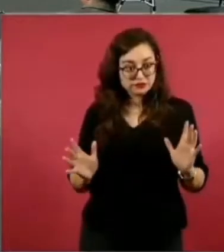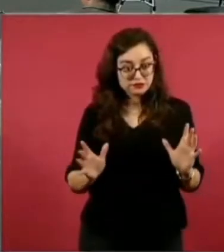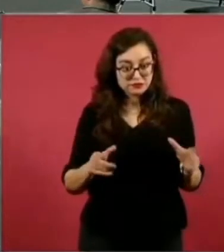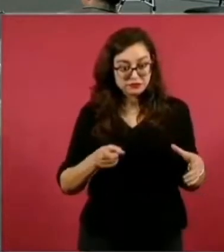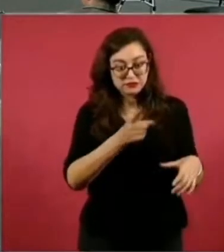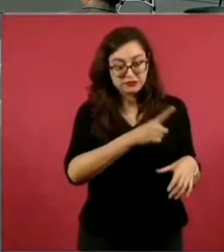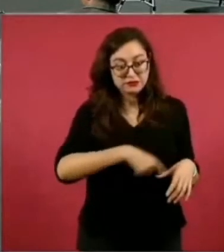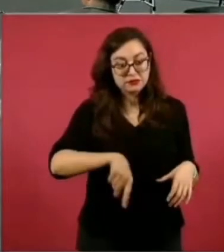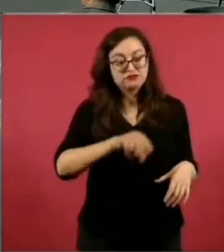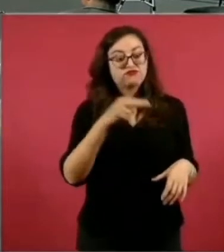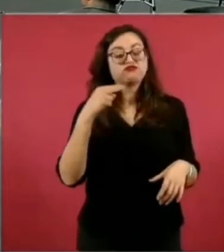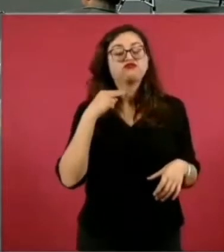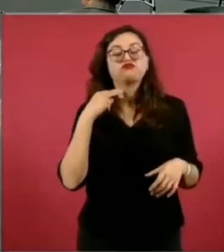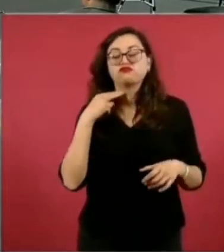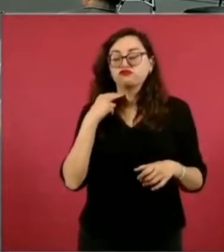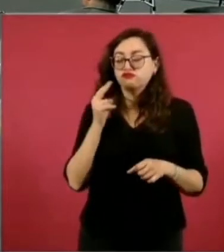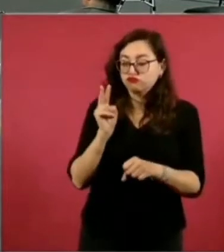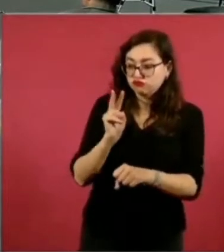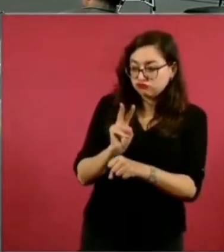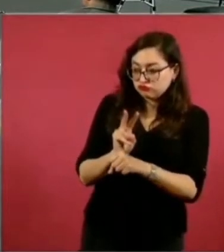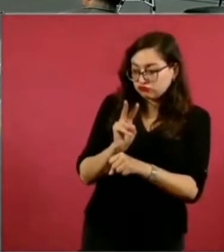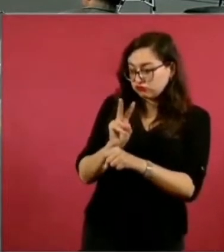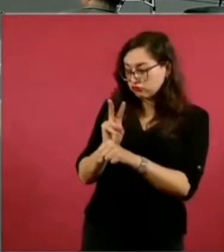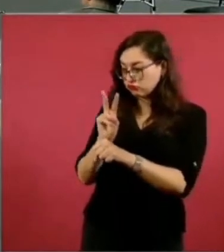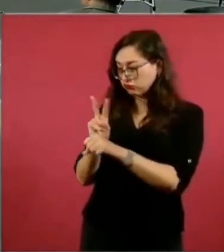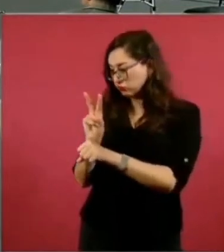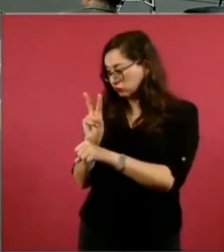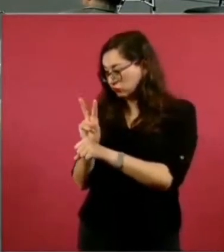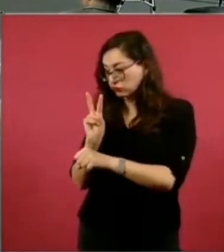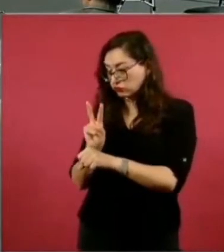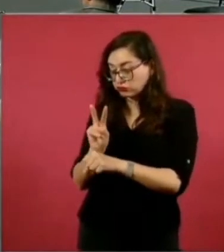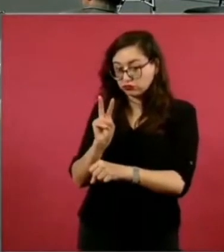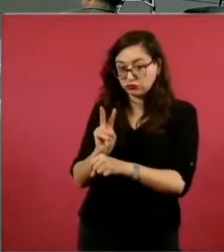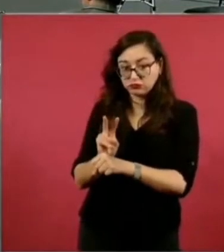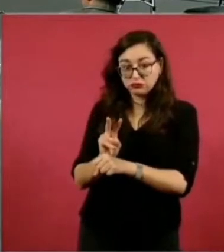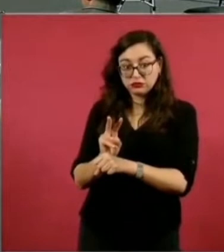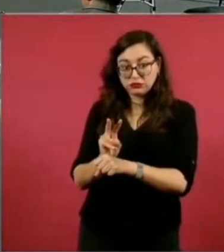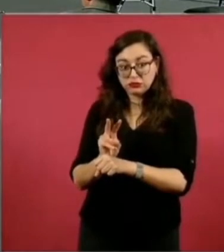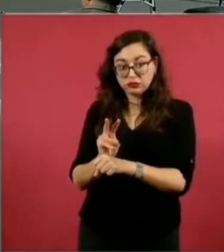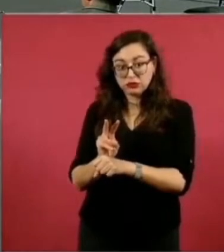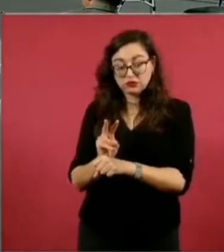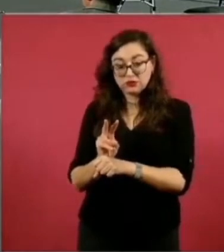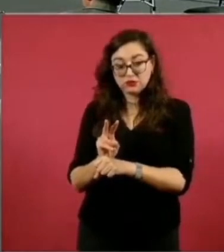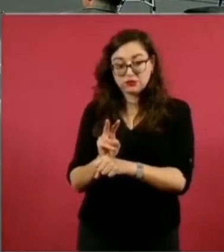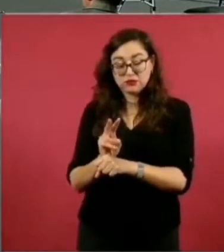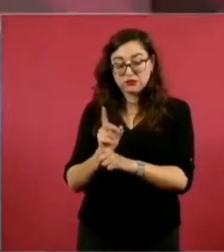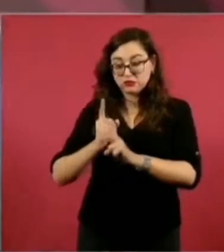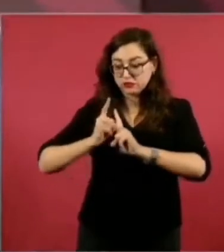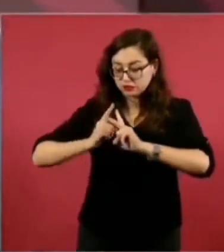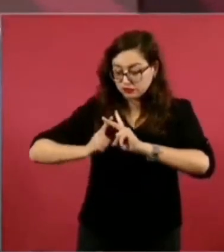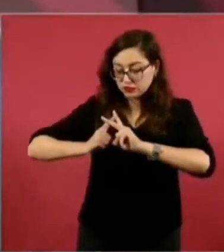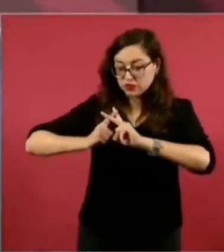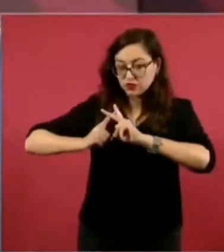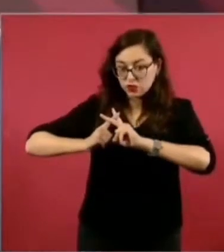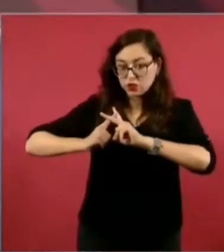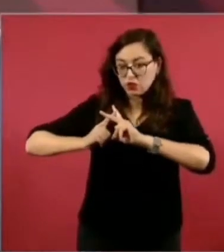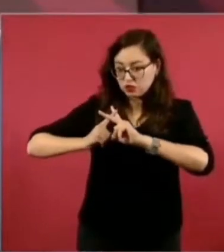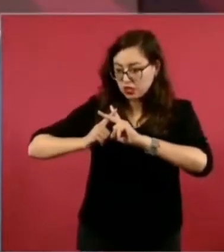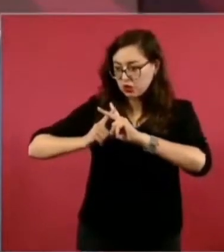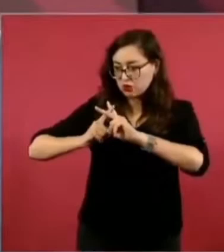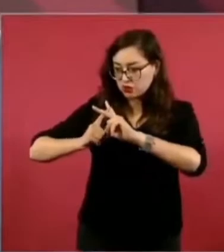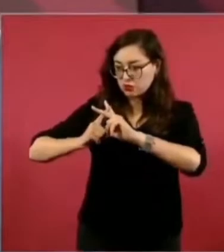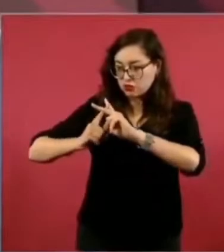300 observadores fueron levantando actas